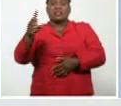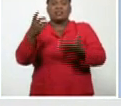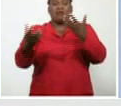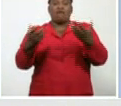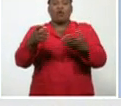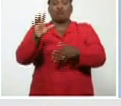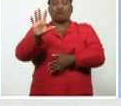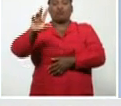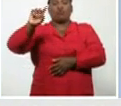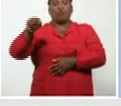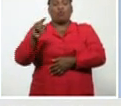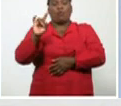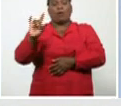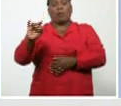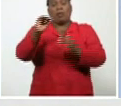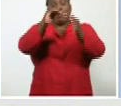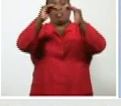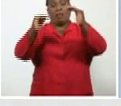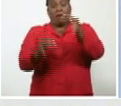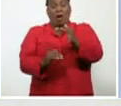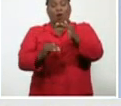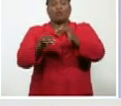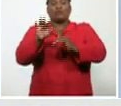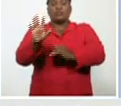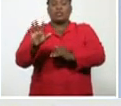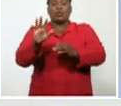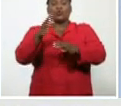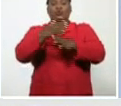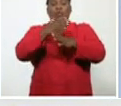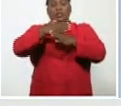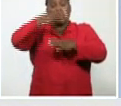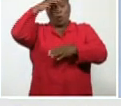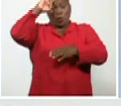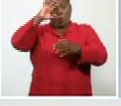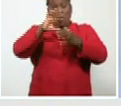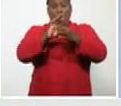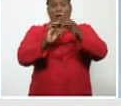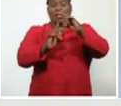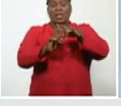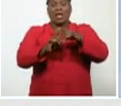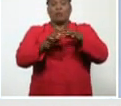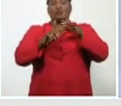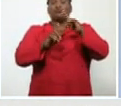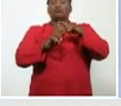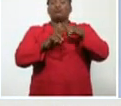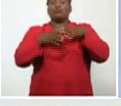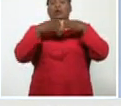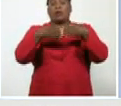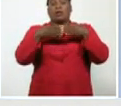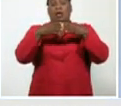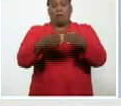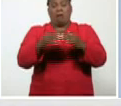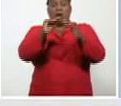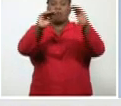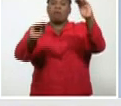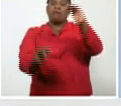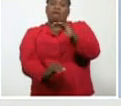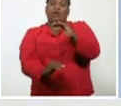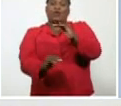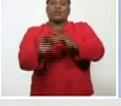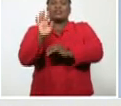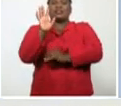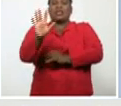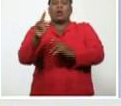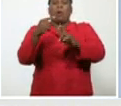y por debajo de 5, Santiago, Guantánamo, Las Tunas y Granma, con tasas inferiores a 5 por 100.000